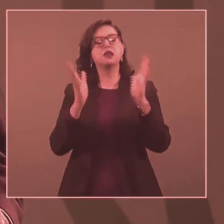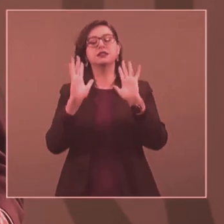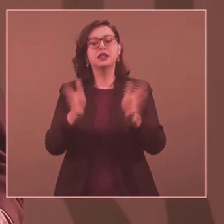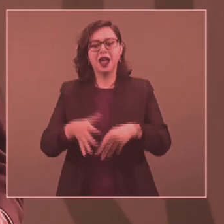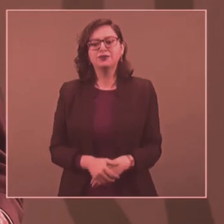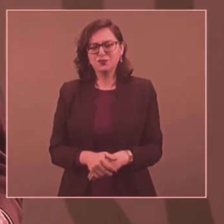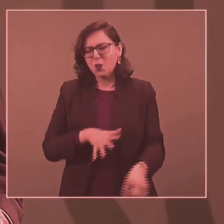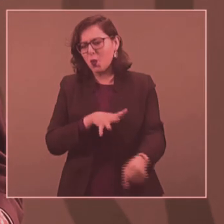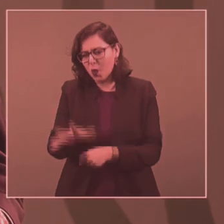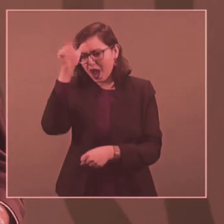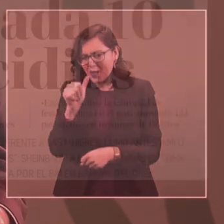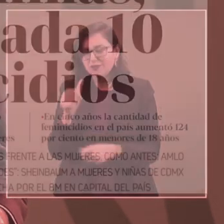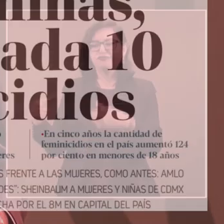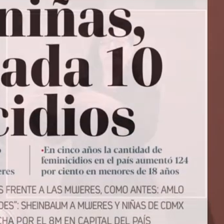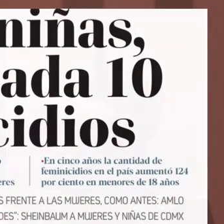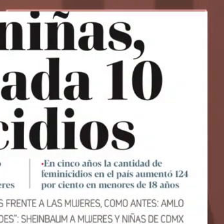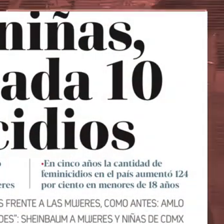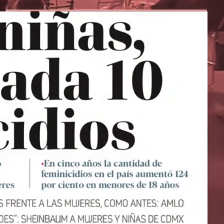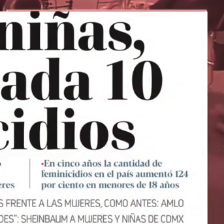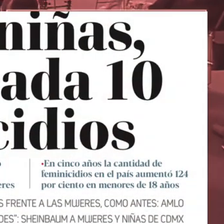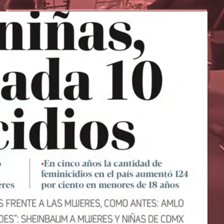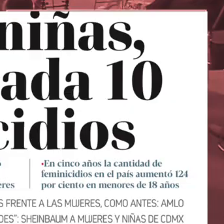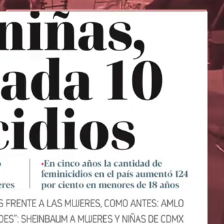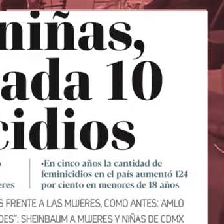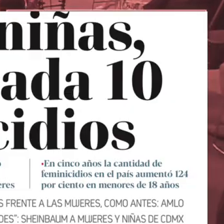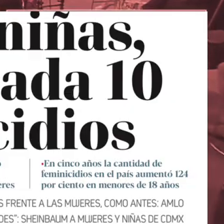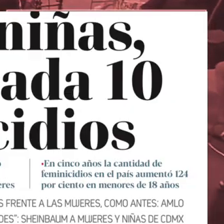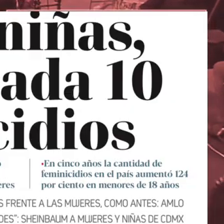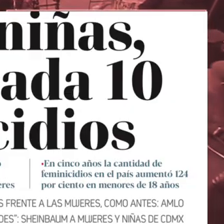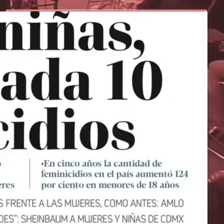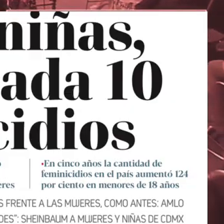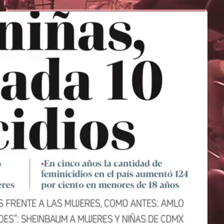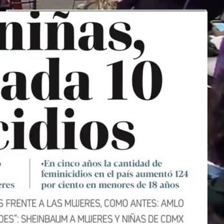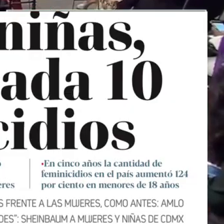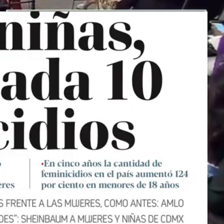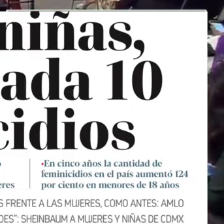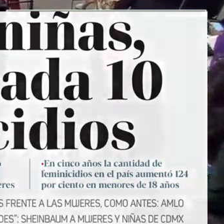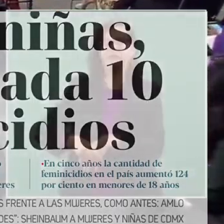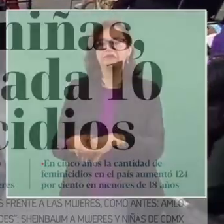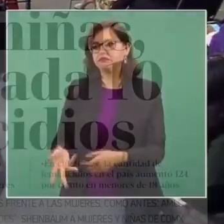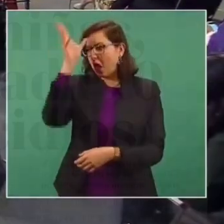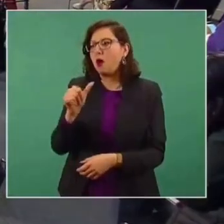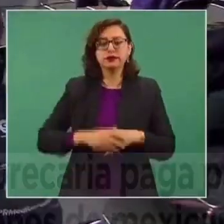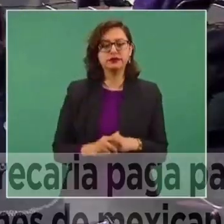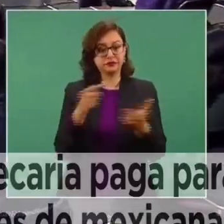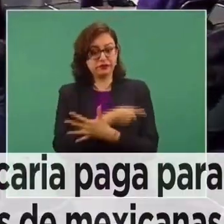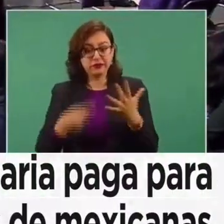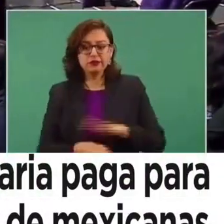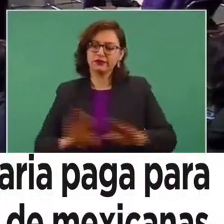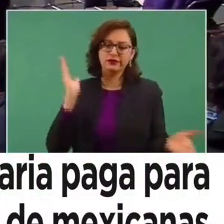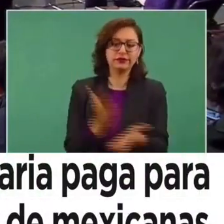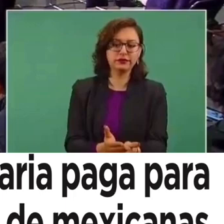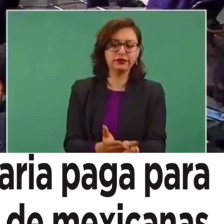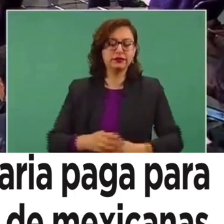con la oligarquía, que se dedicaban a saquear, a robar. El pacto de no cobrarles impuestos, vinculado